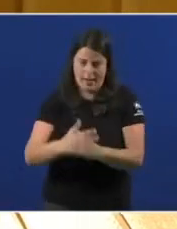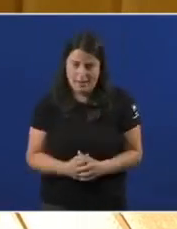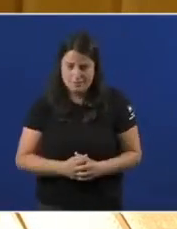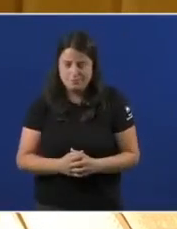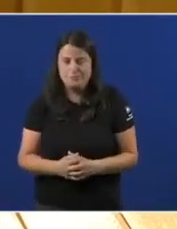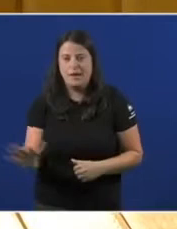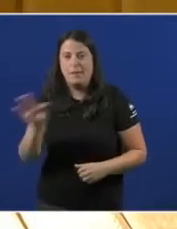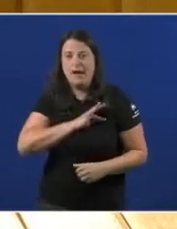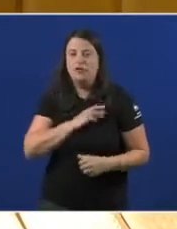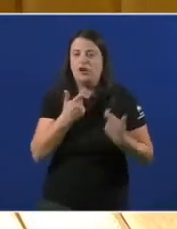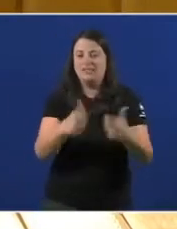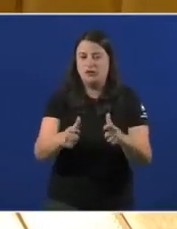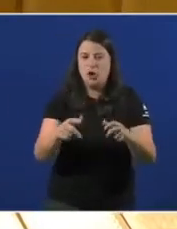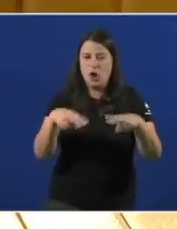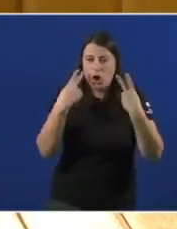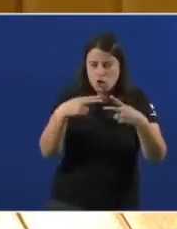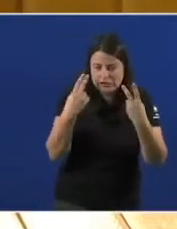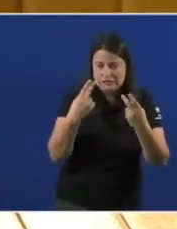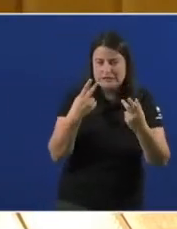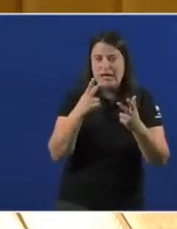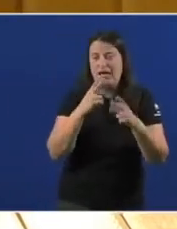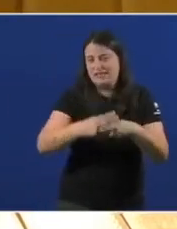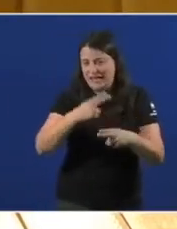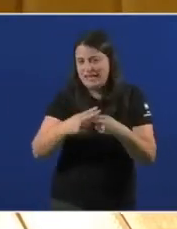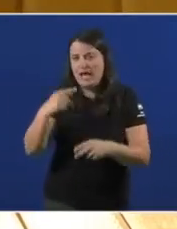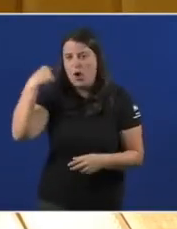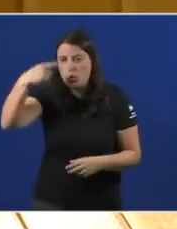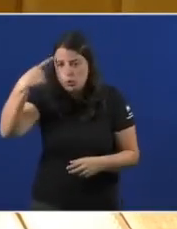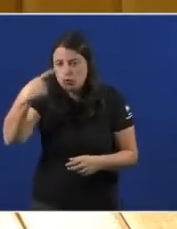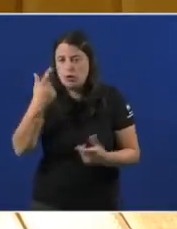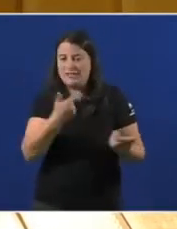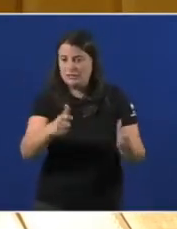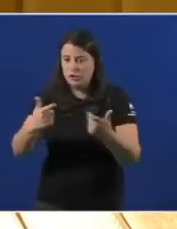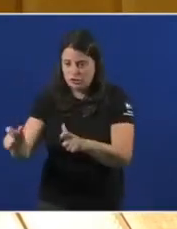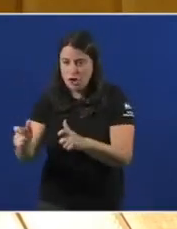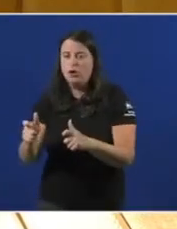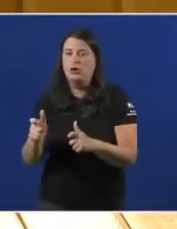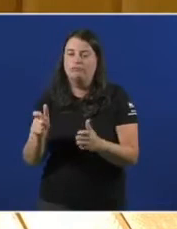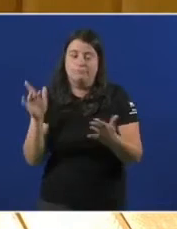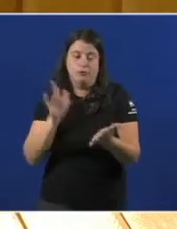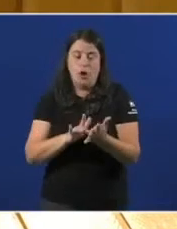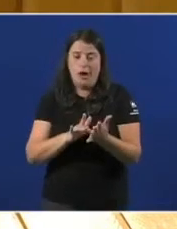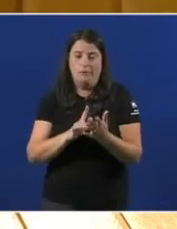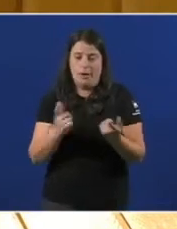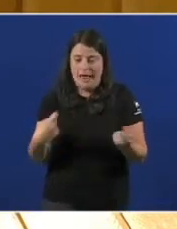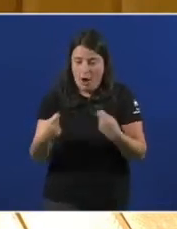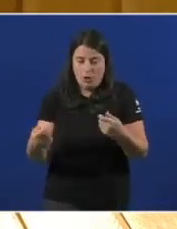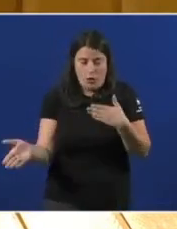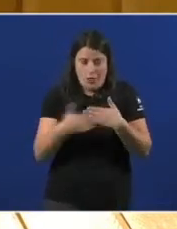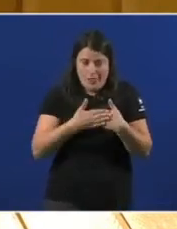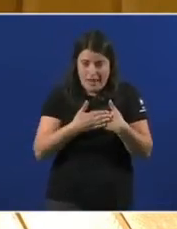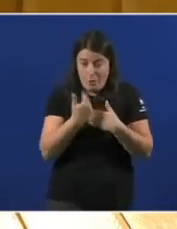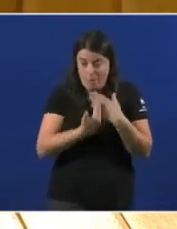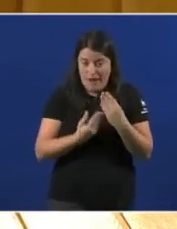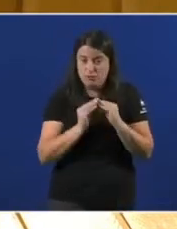sector da hostelería, da cultura e de tantos outros que asumiron o peche do seu medio de vida mentre se